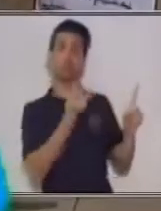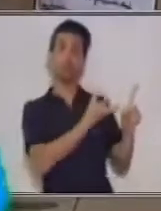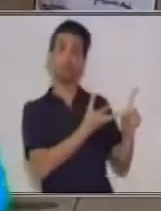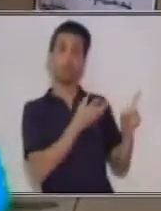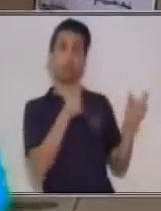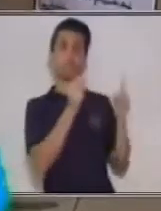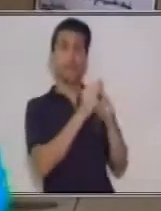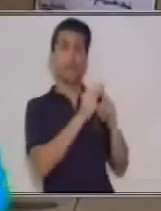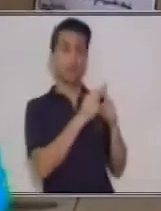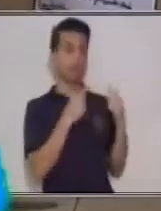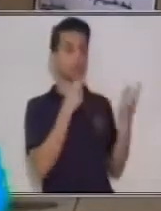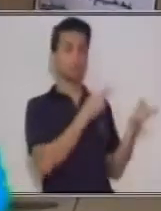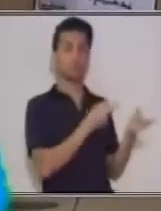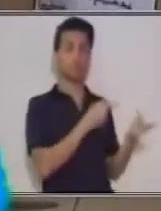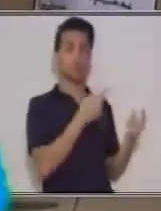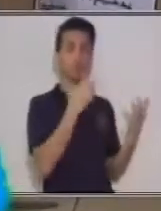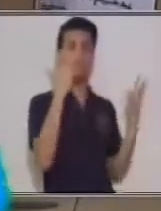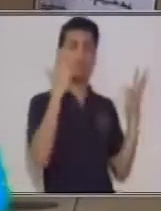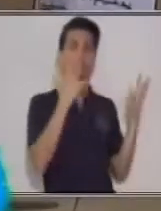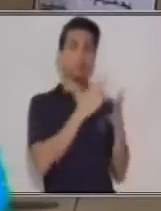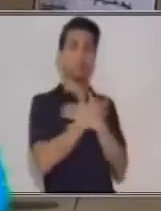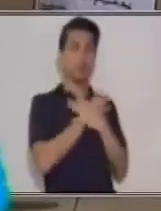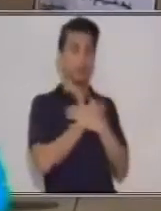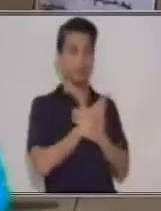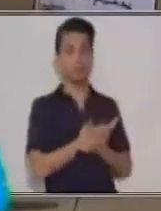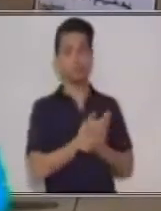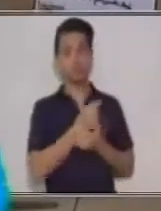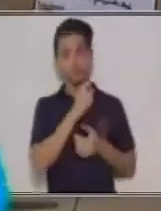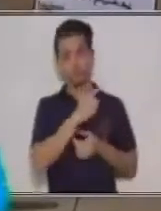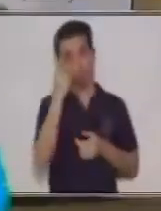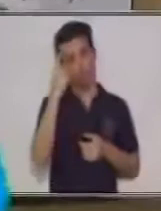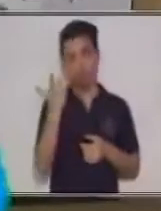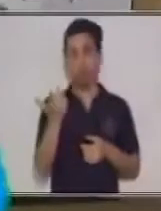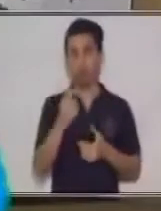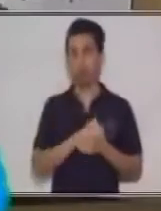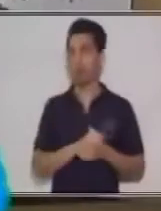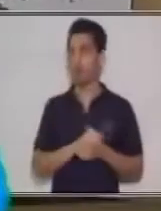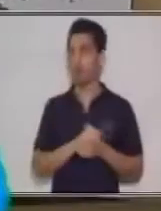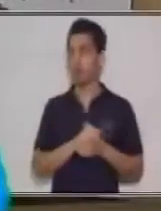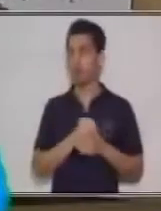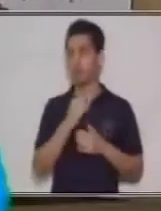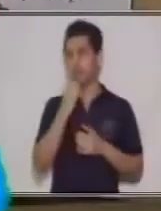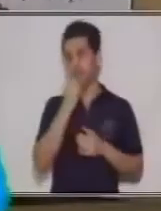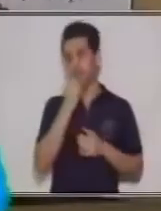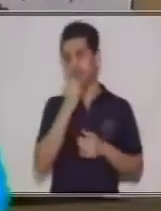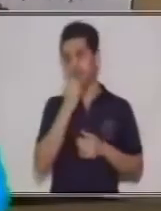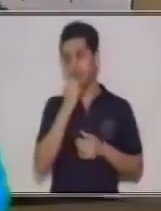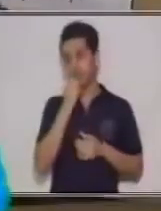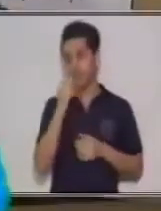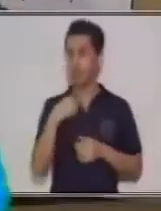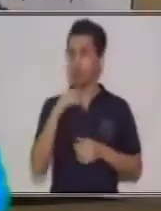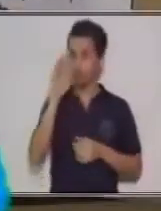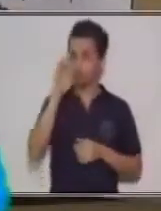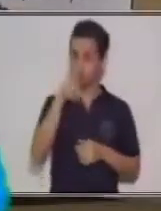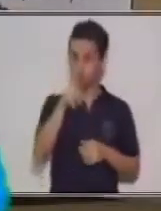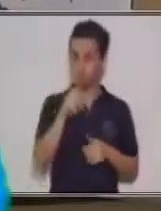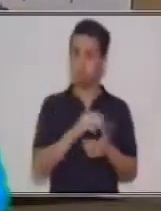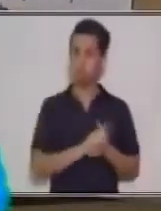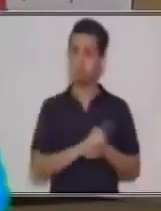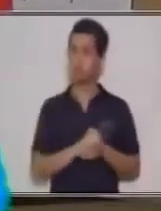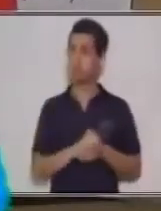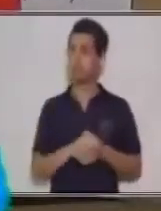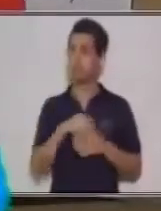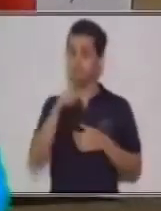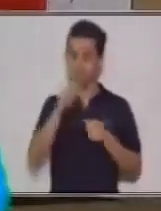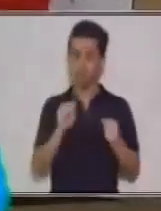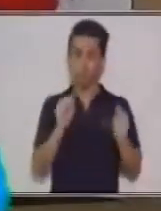para dicha ocasión. Puedes elegir cualquiera de los antes mencionados. Yo le recomiendo lo siguiente. Agarre